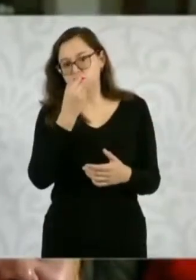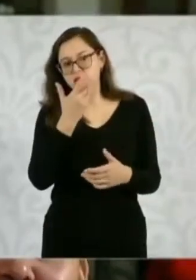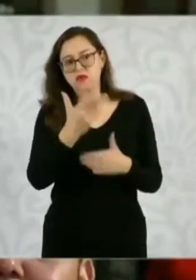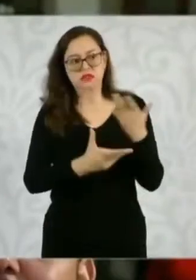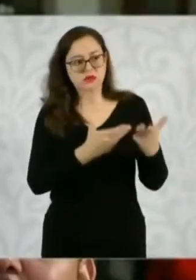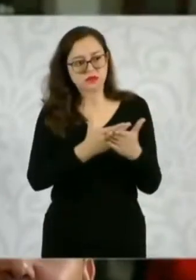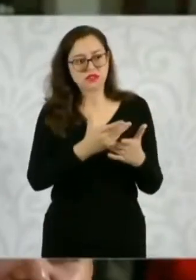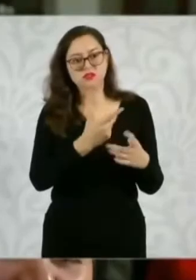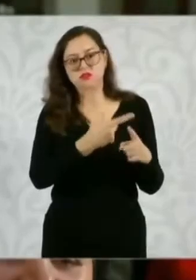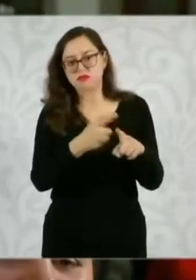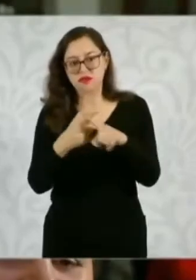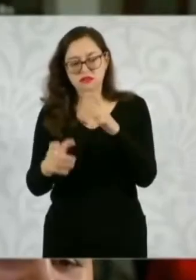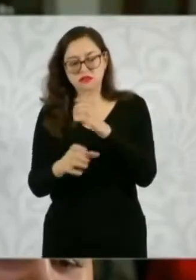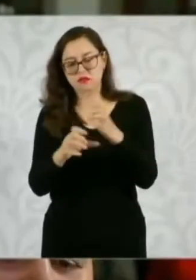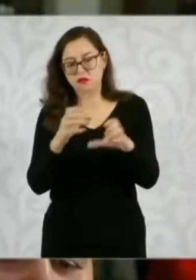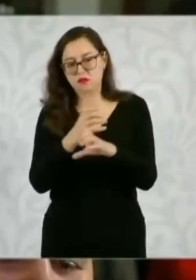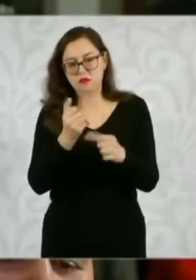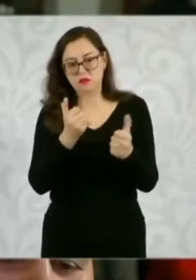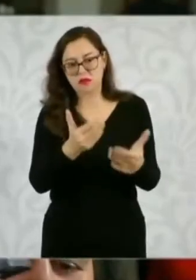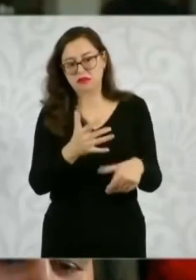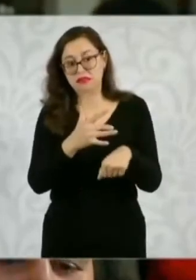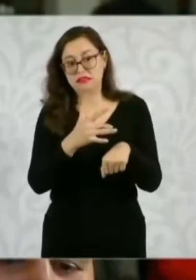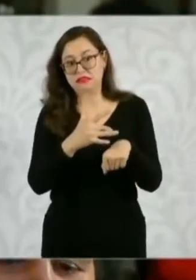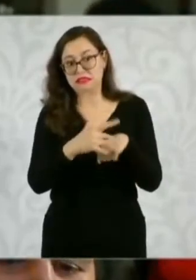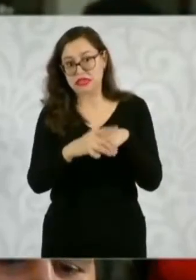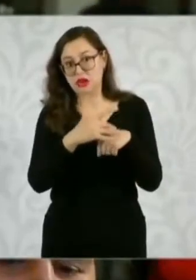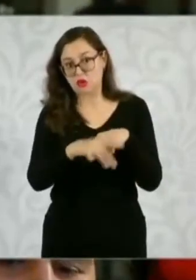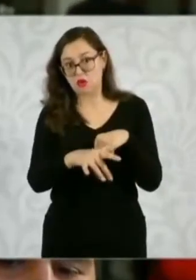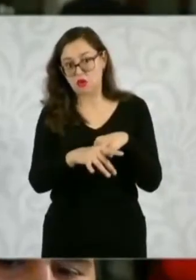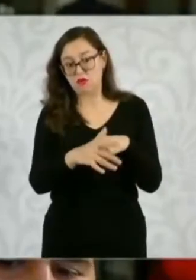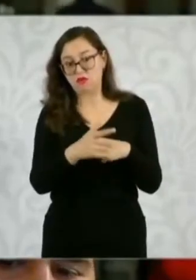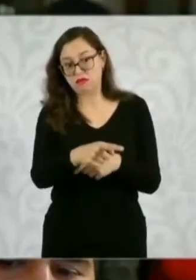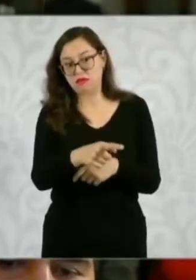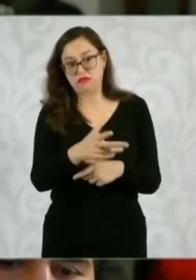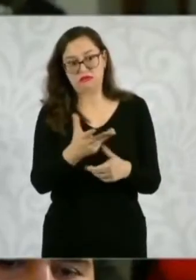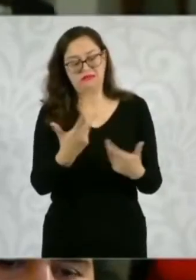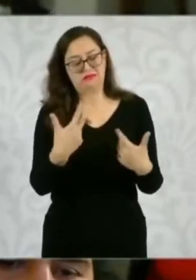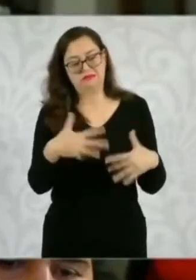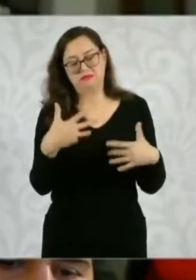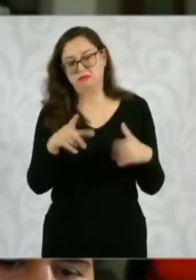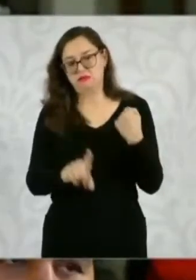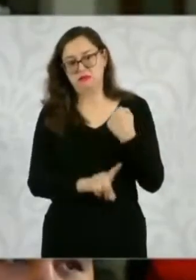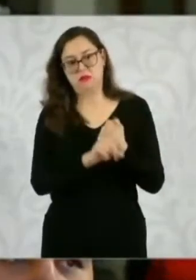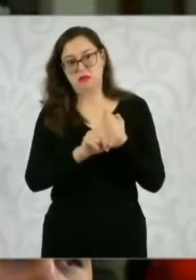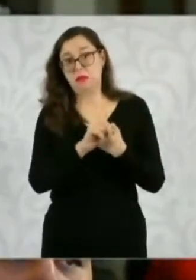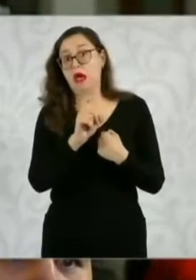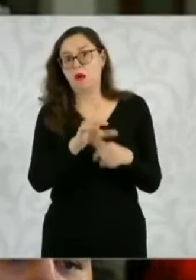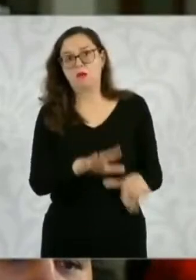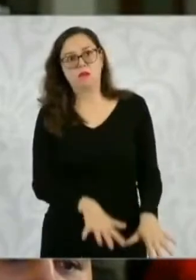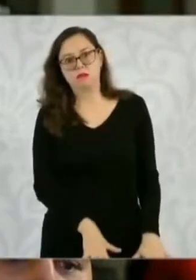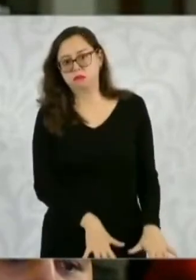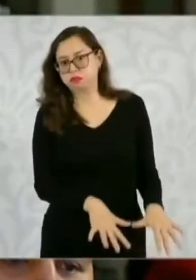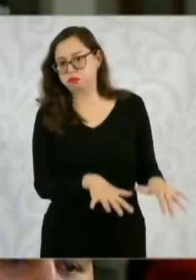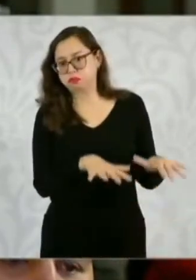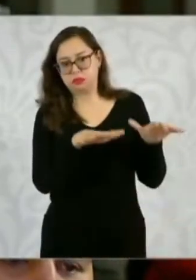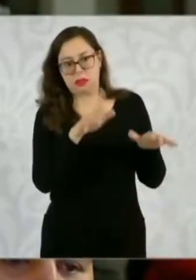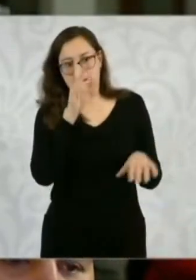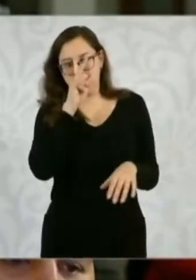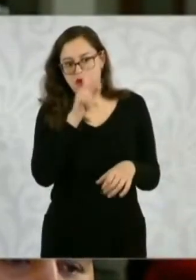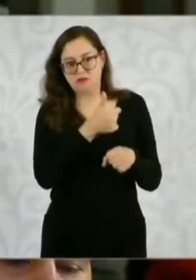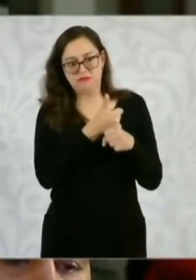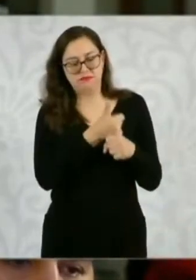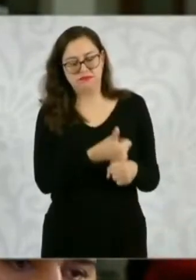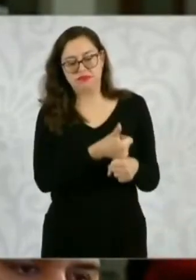servicios públicos, porque, como ustedes sabrán, en Chalco hace no muchos meses se padeció una amplia inundación, una gran calamidad por